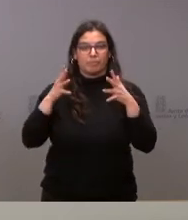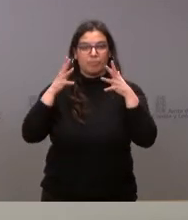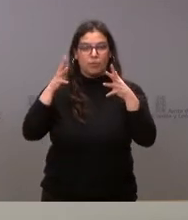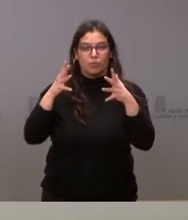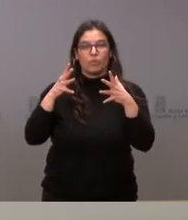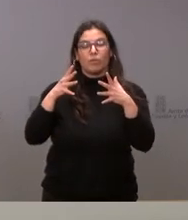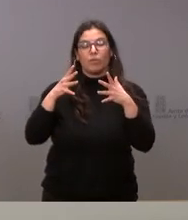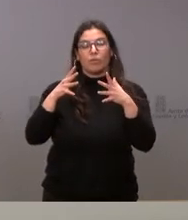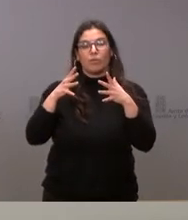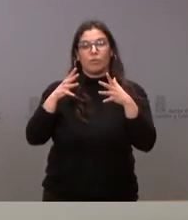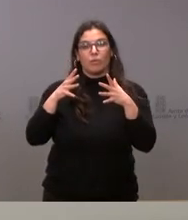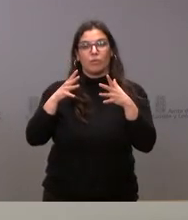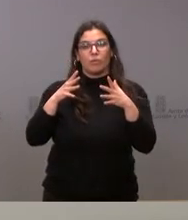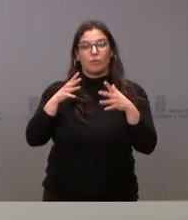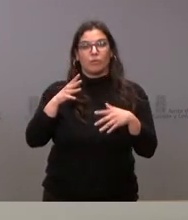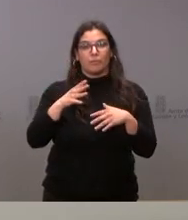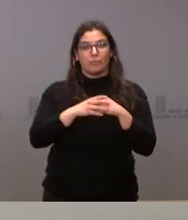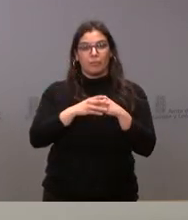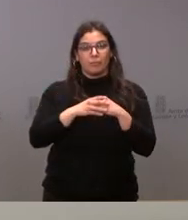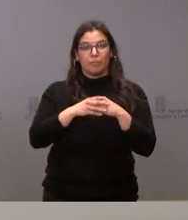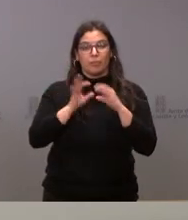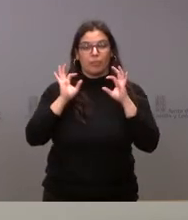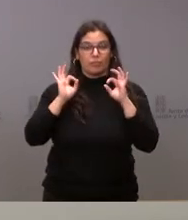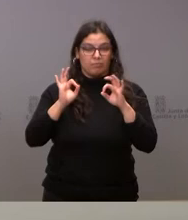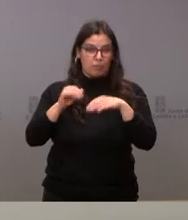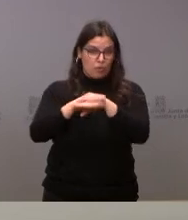Gobierno.